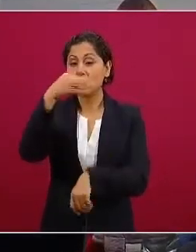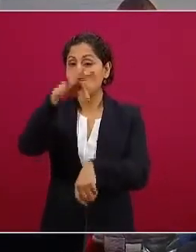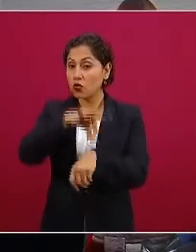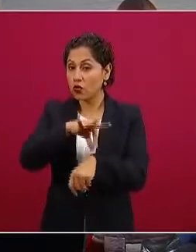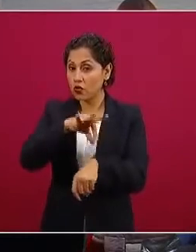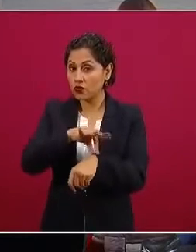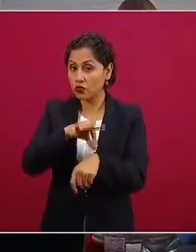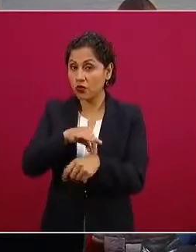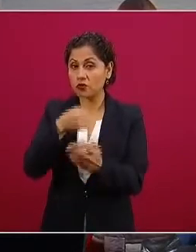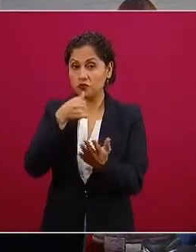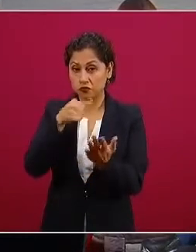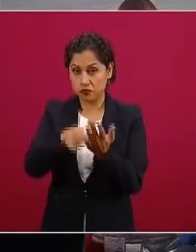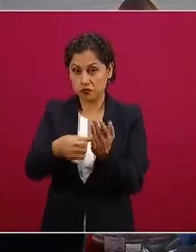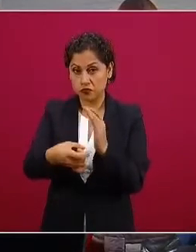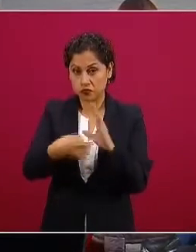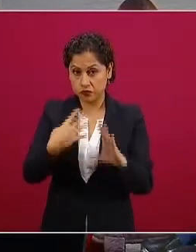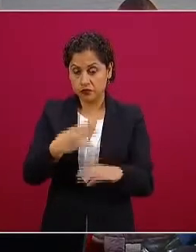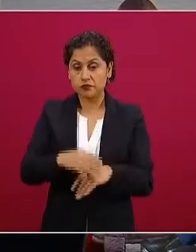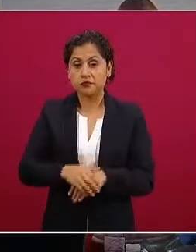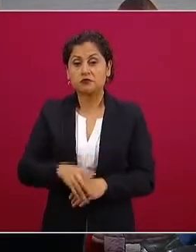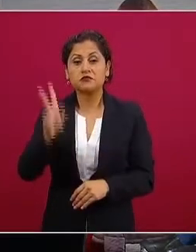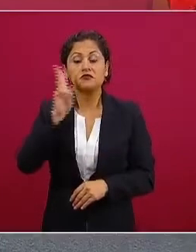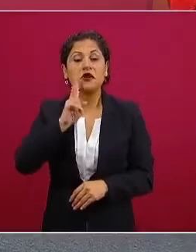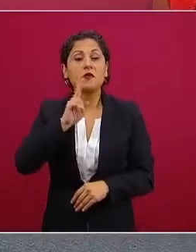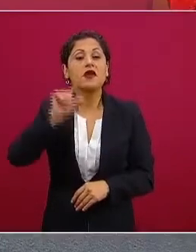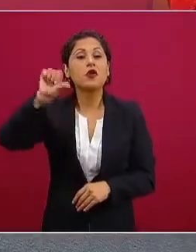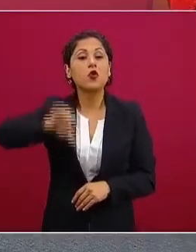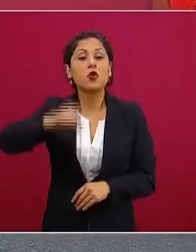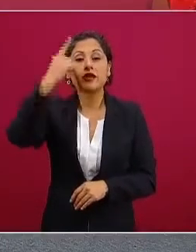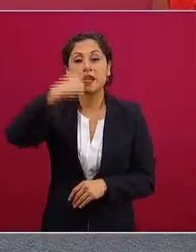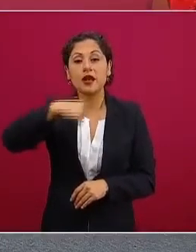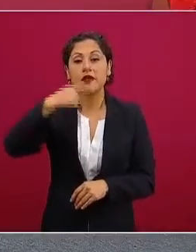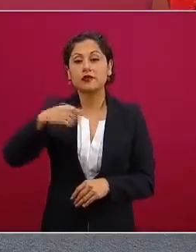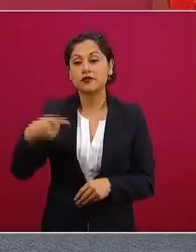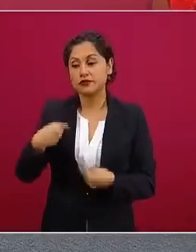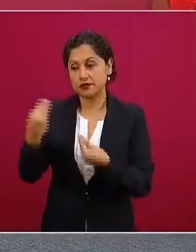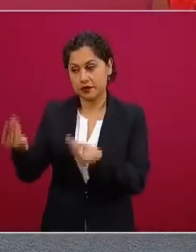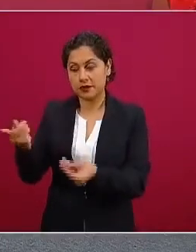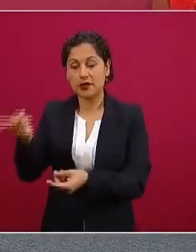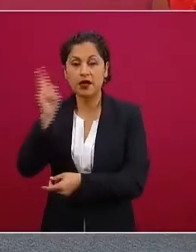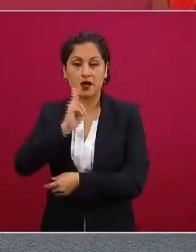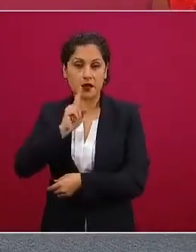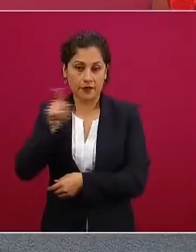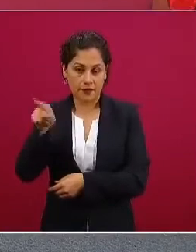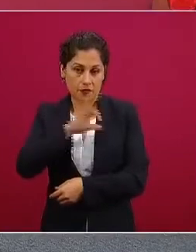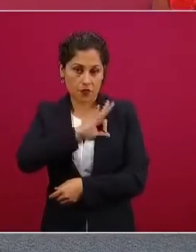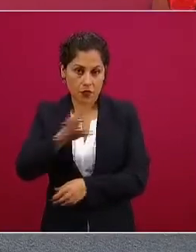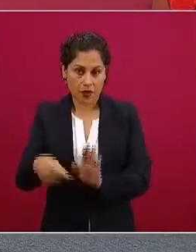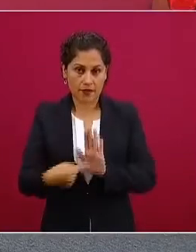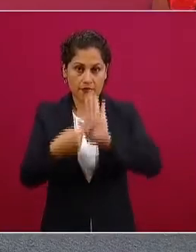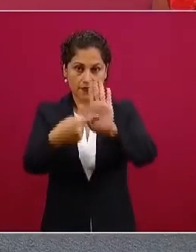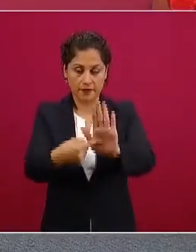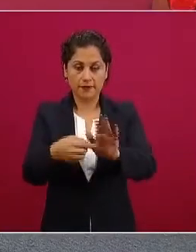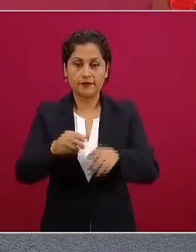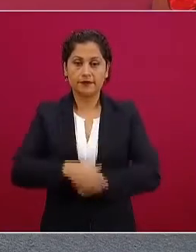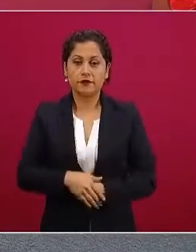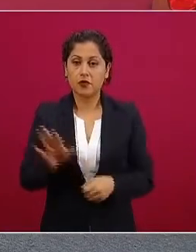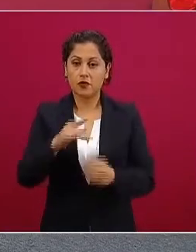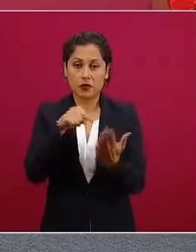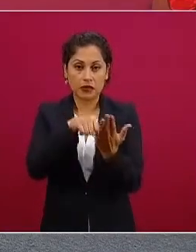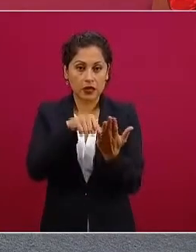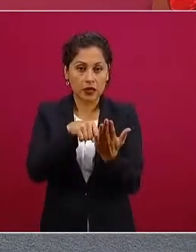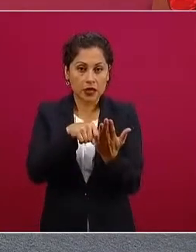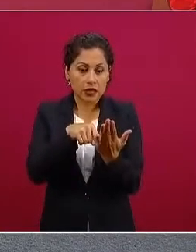puede ser que en la noche pongan las cartas porque es muy conmovedor